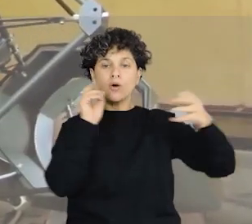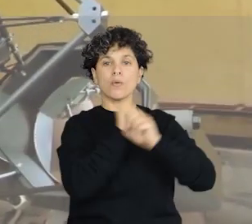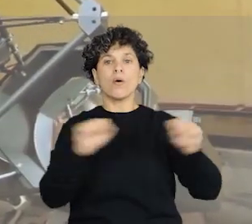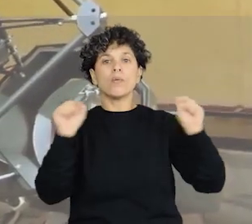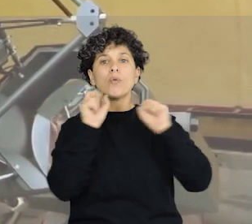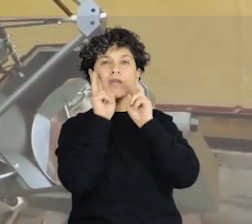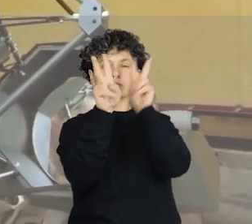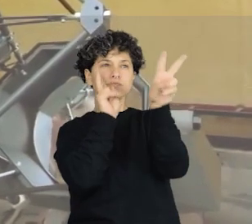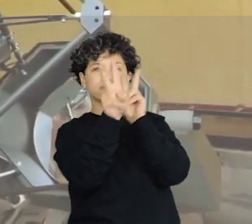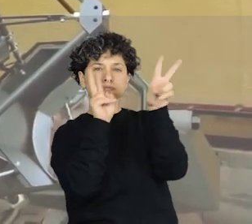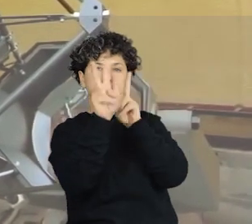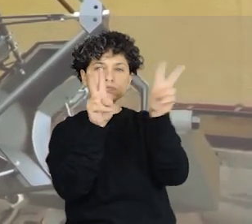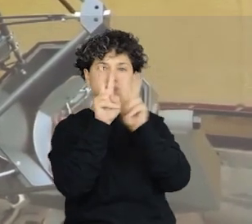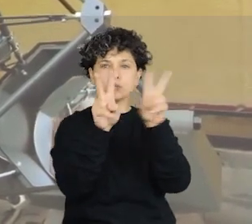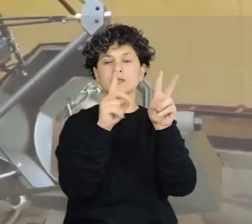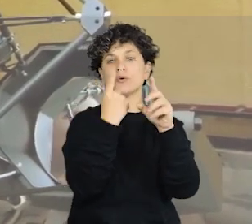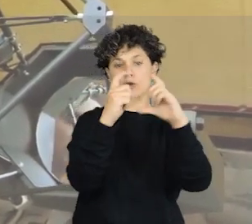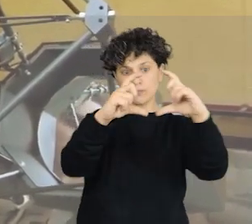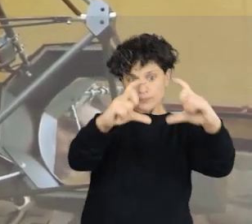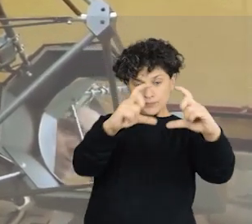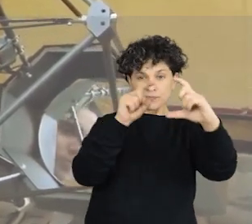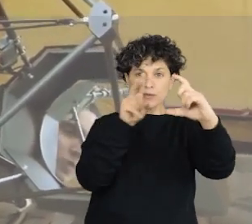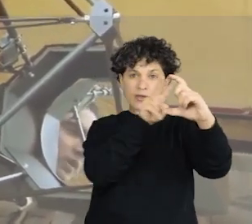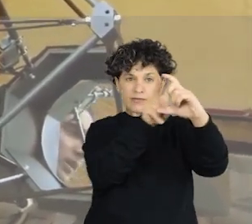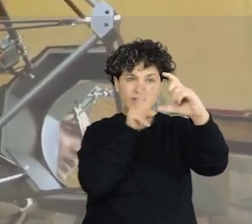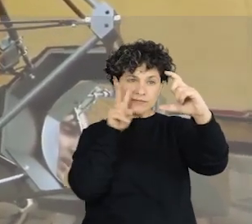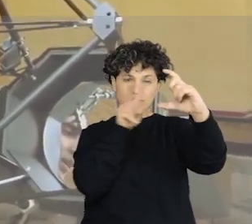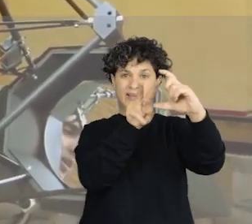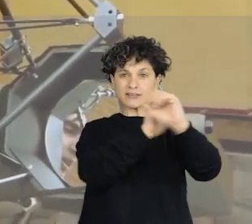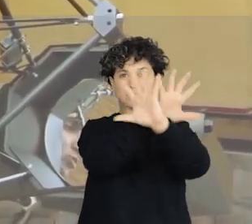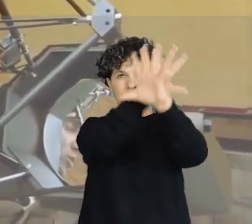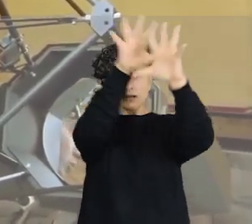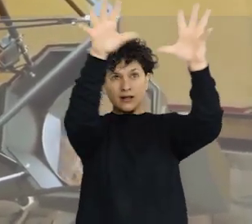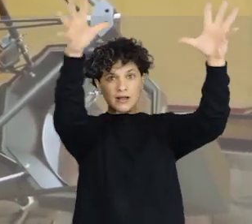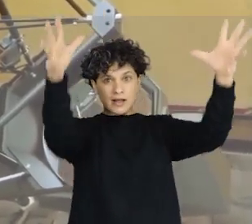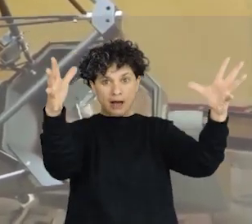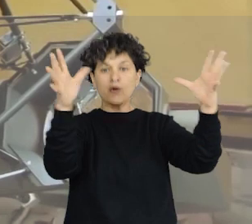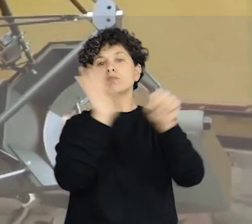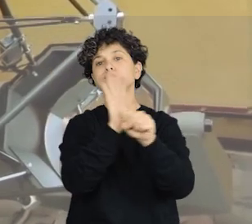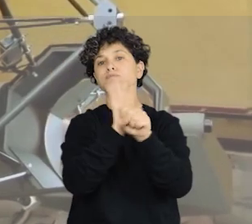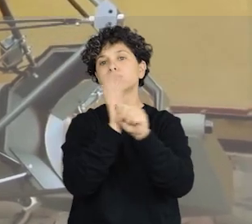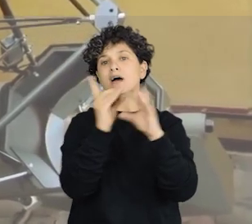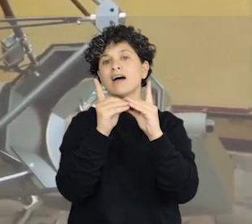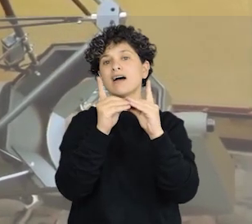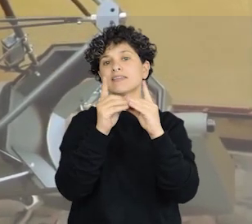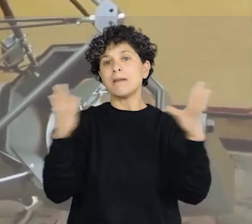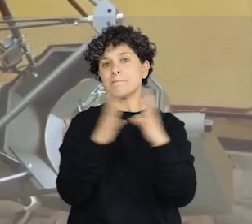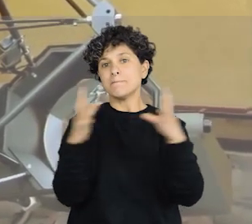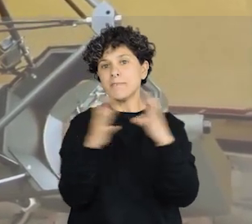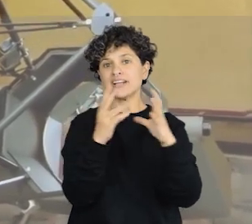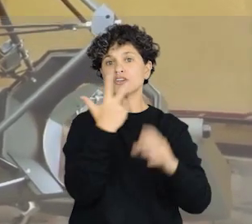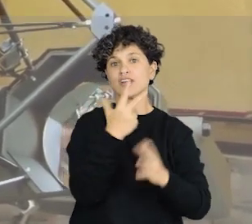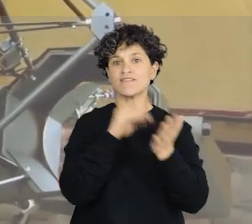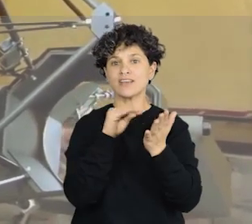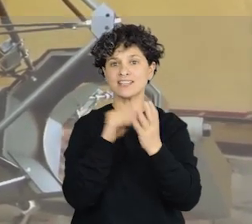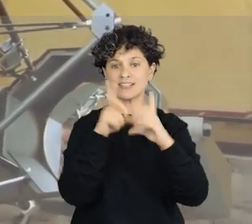incluir tres veces la luna llena, es un campo bastante generoso. También es un detector muy sensible, obviamente está pensado para observación